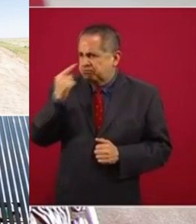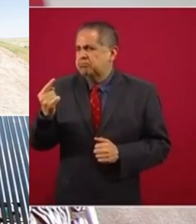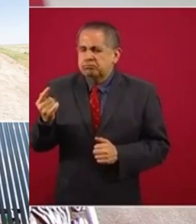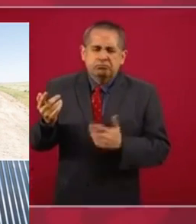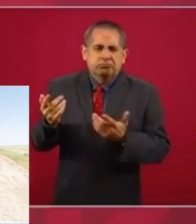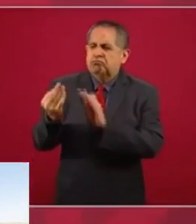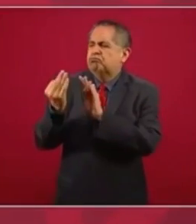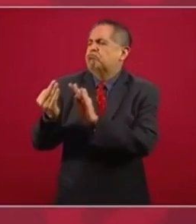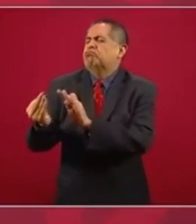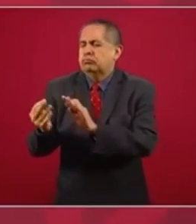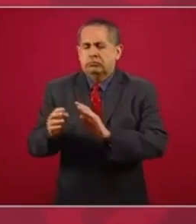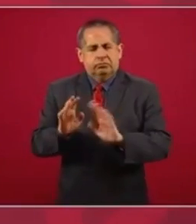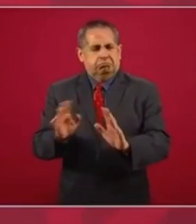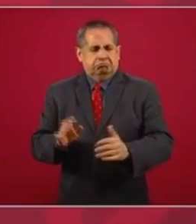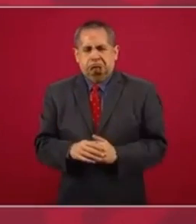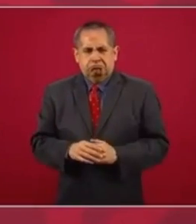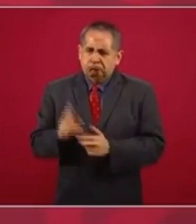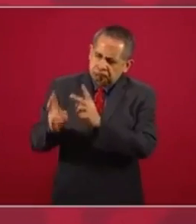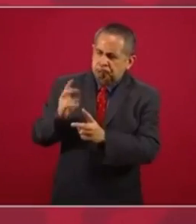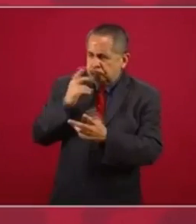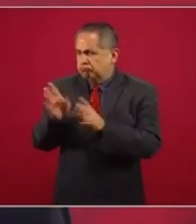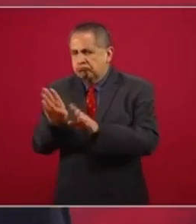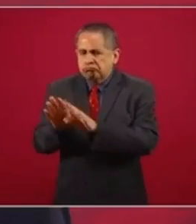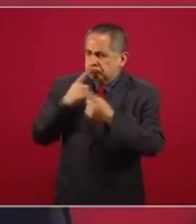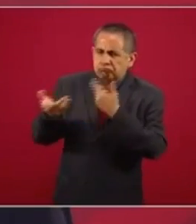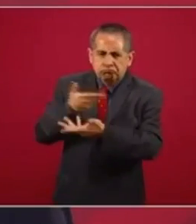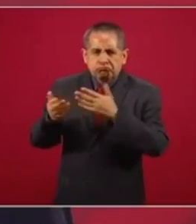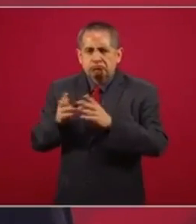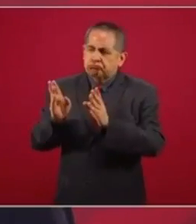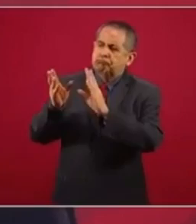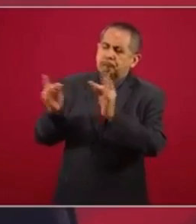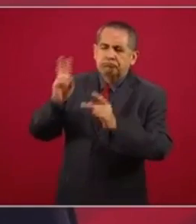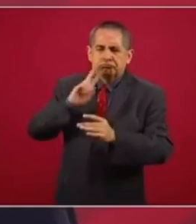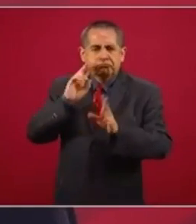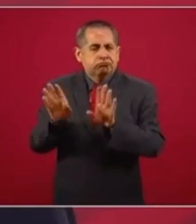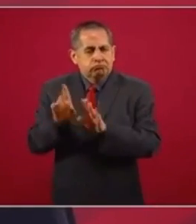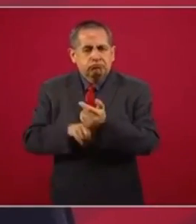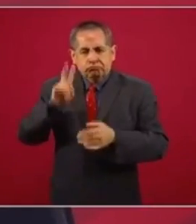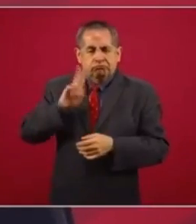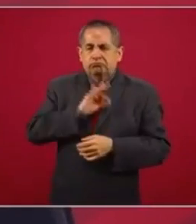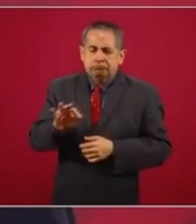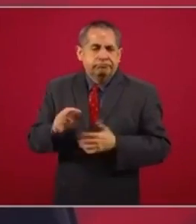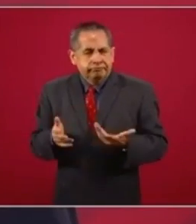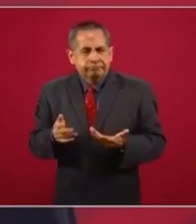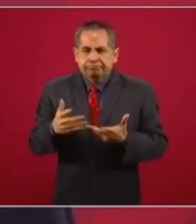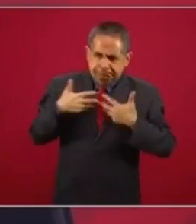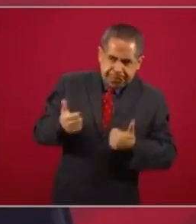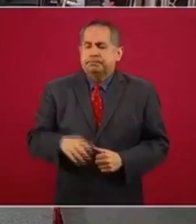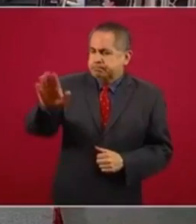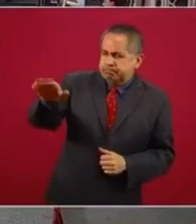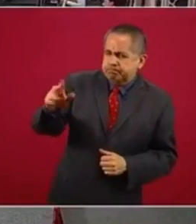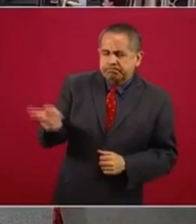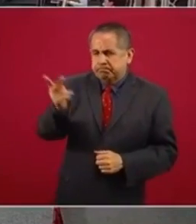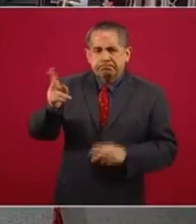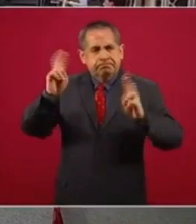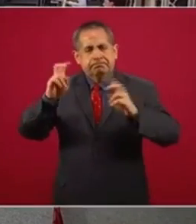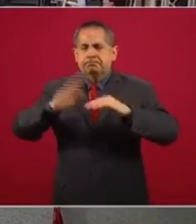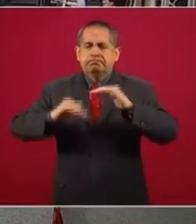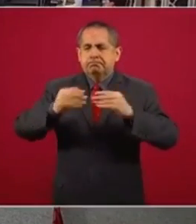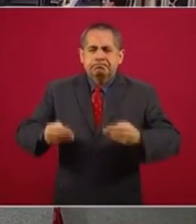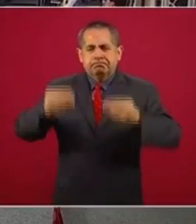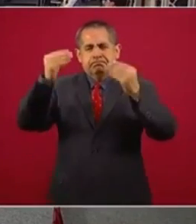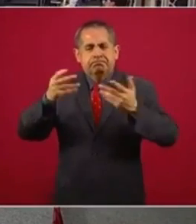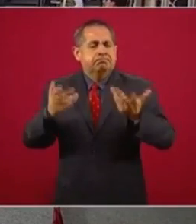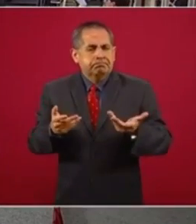confrontación, vamos a buscar convencer, vamos a buscar el entendimiento. Plantear el tema del